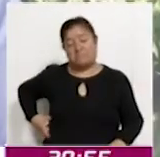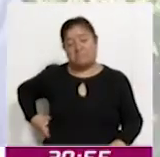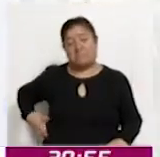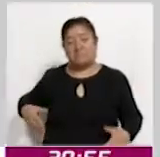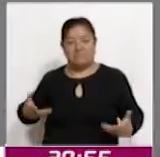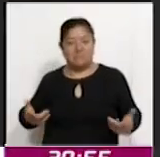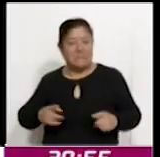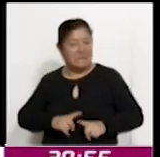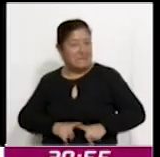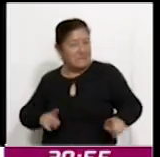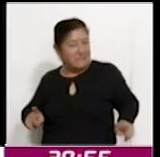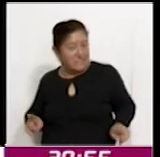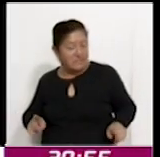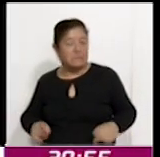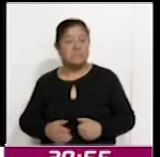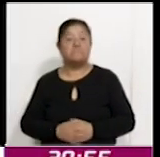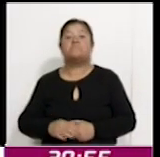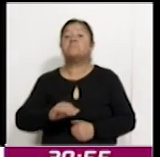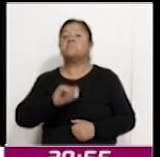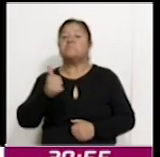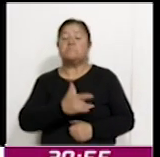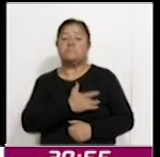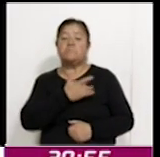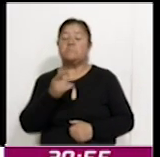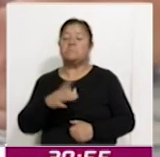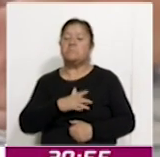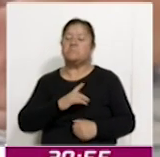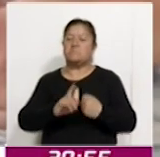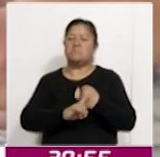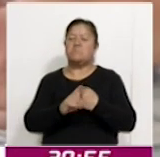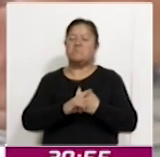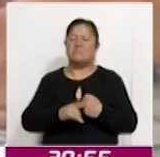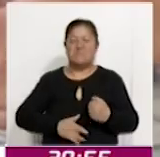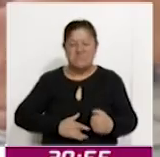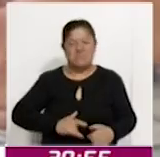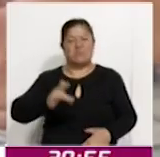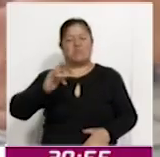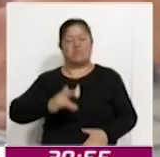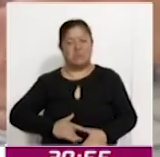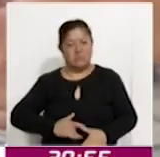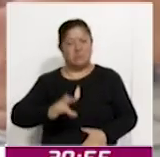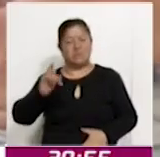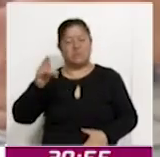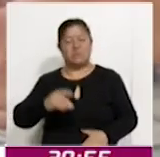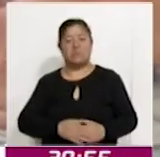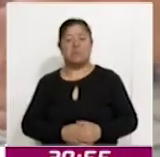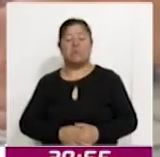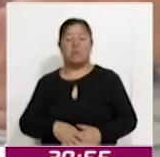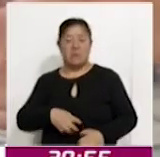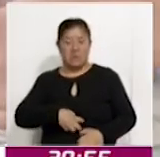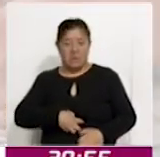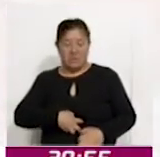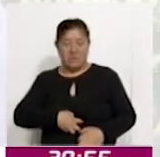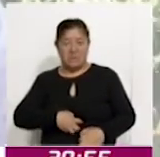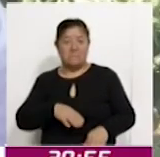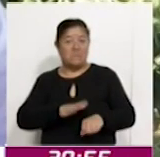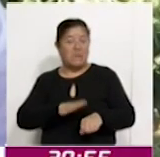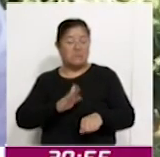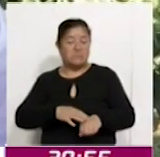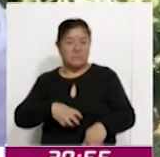hígado. Otros de los síntomas son problemas de dolor abdominal con predominio en la boca del estómago.